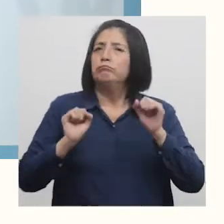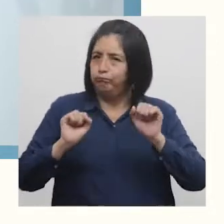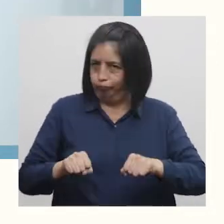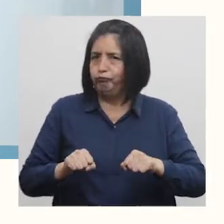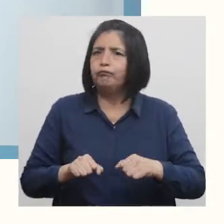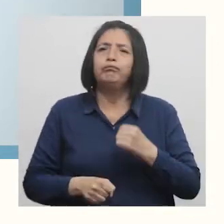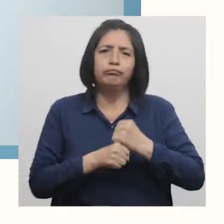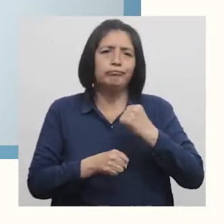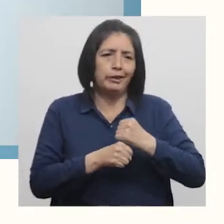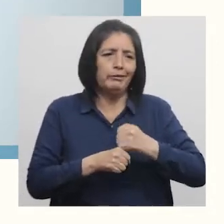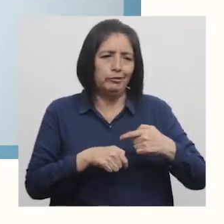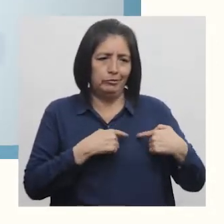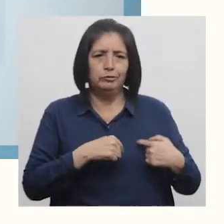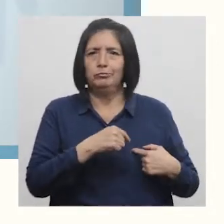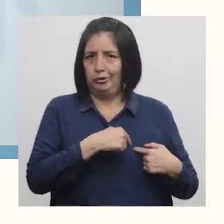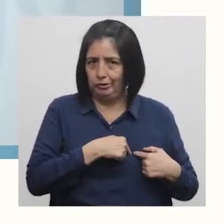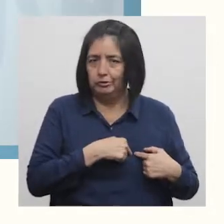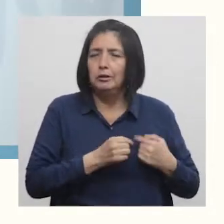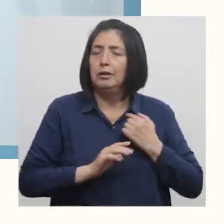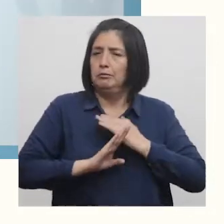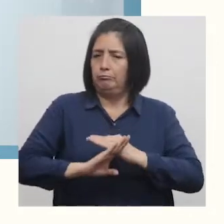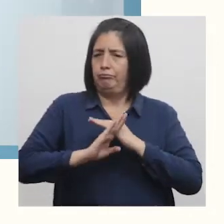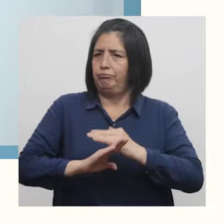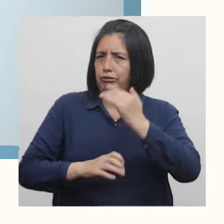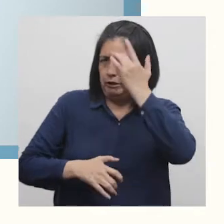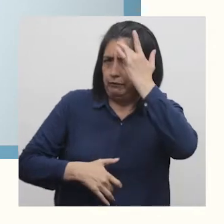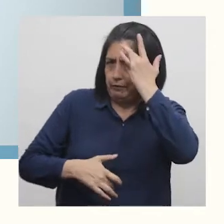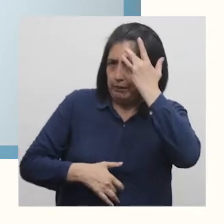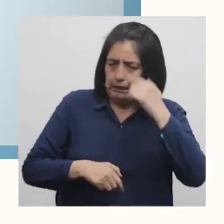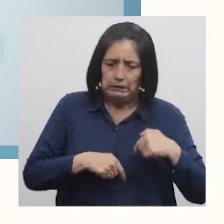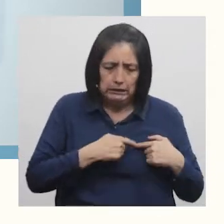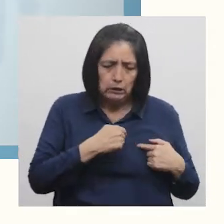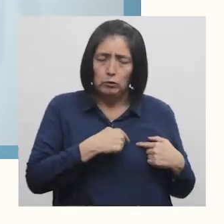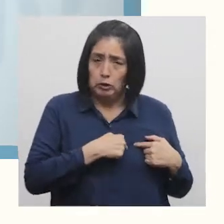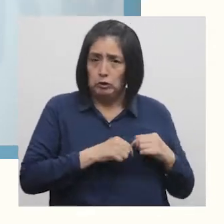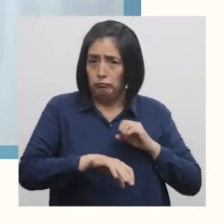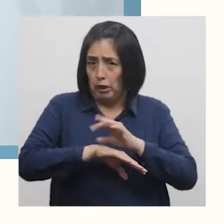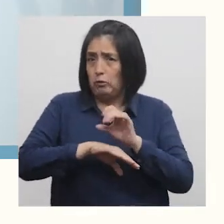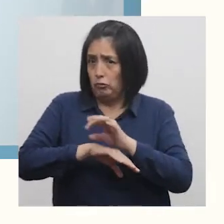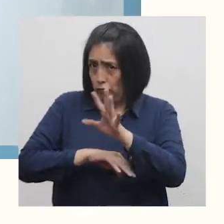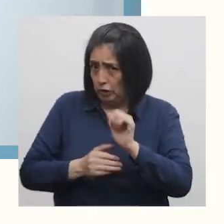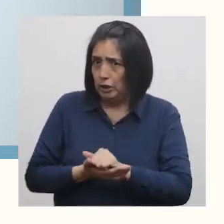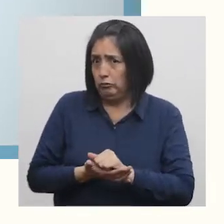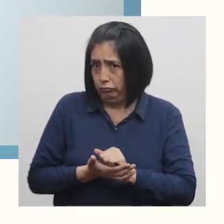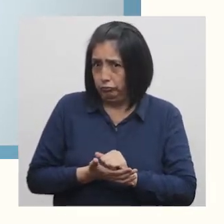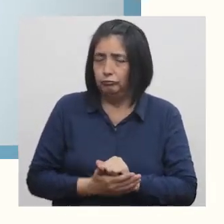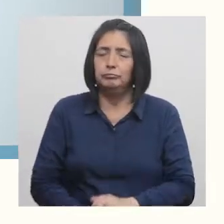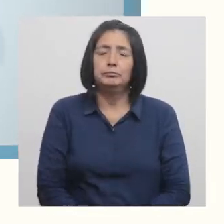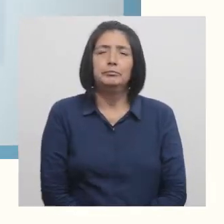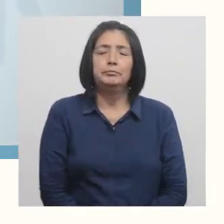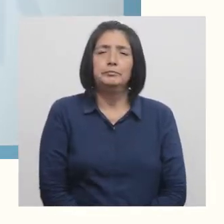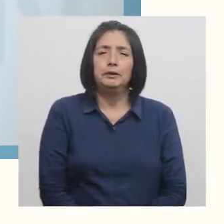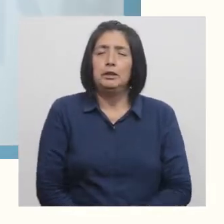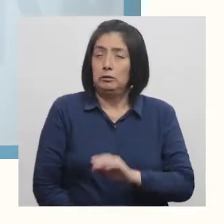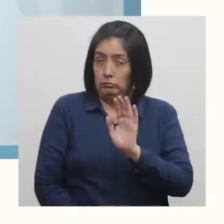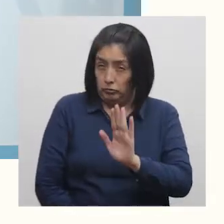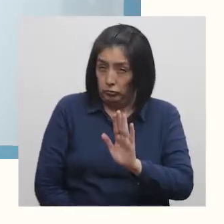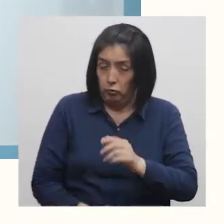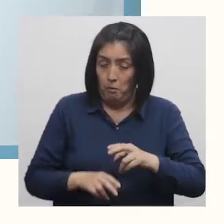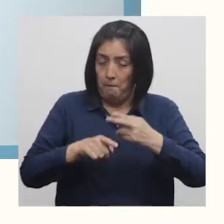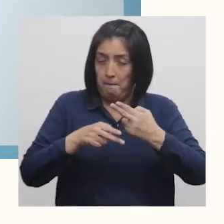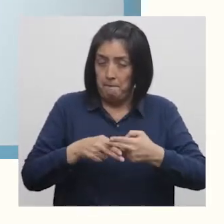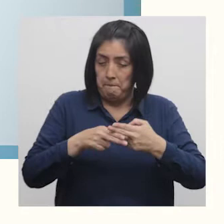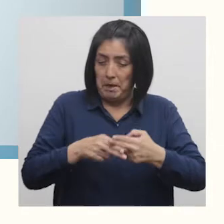funcionamiento del corazón. Para prevenir enfermedades cardiovasculares te recomendamos seguir estos consejos. Mantén un peso